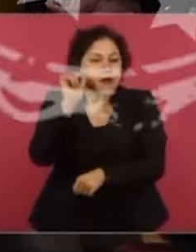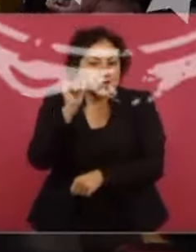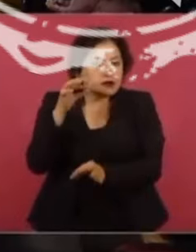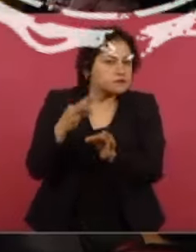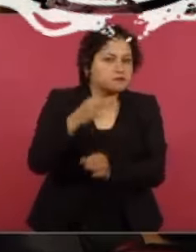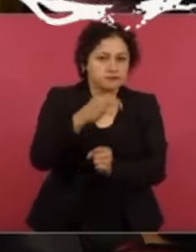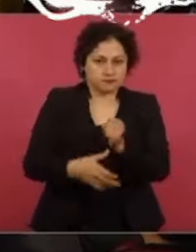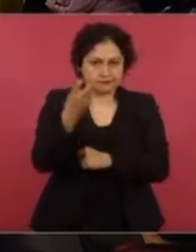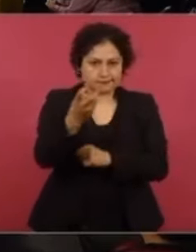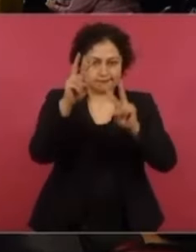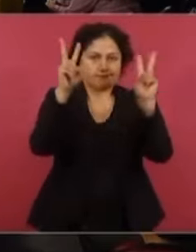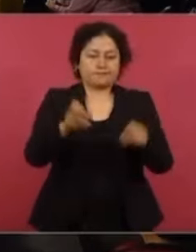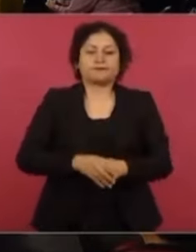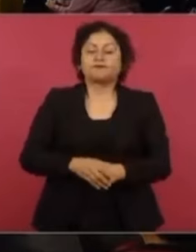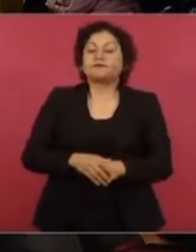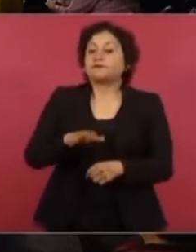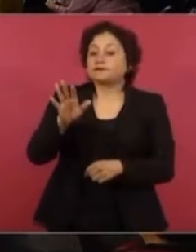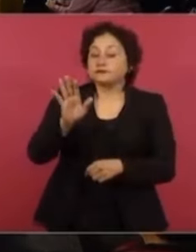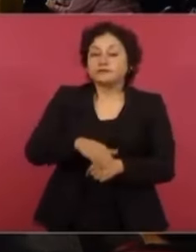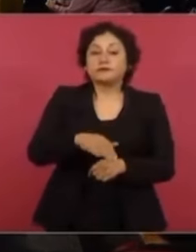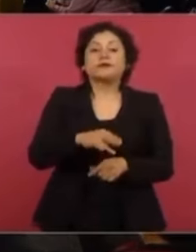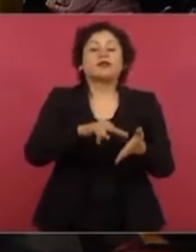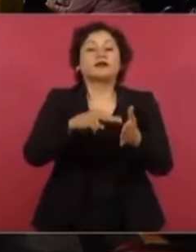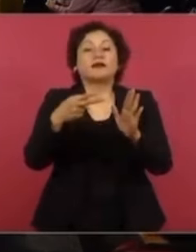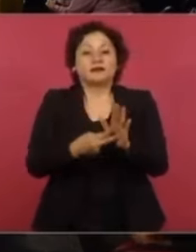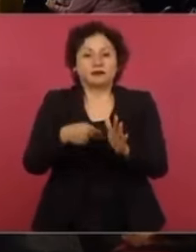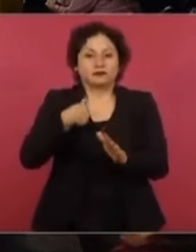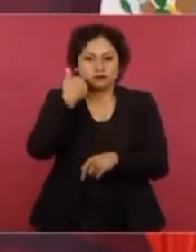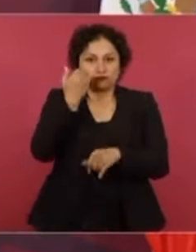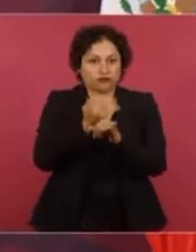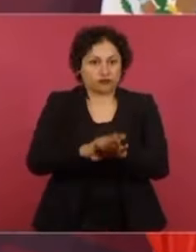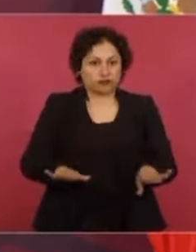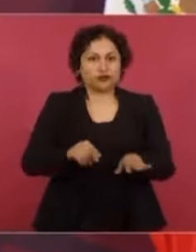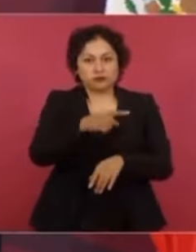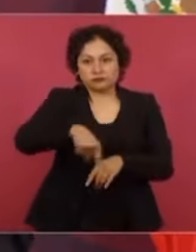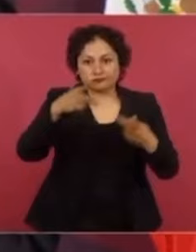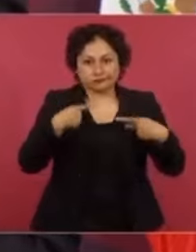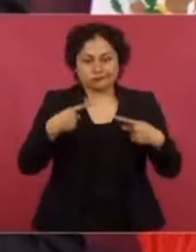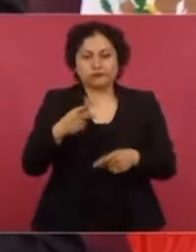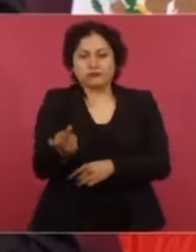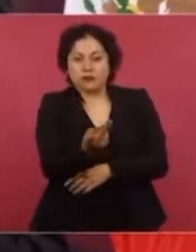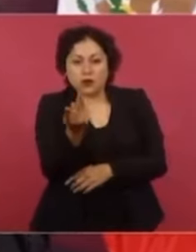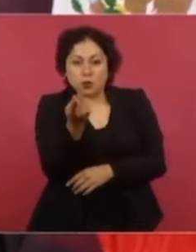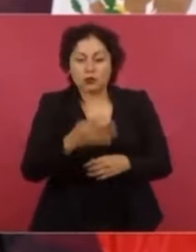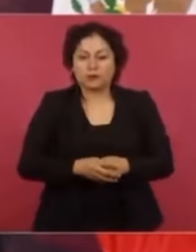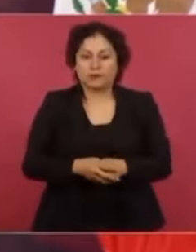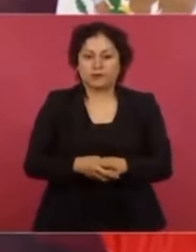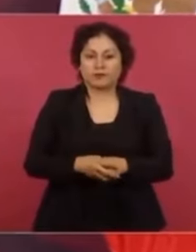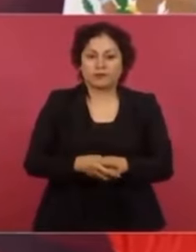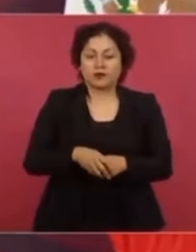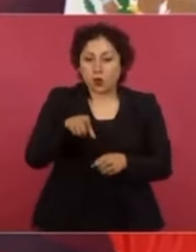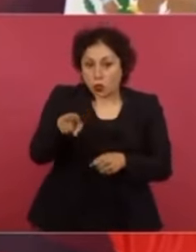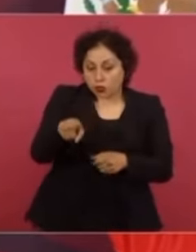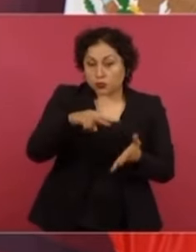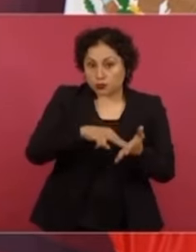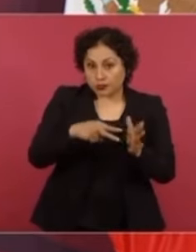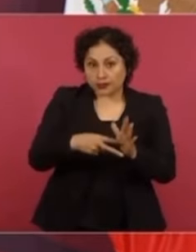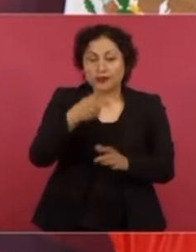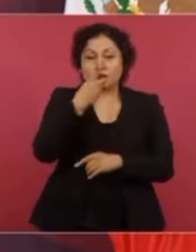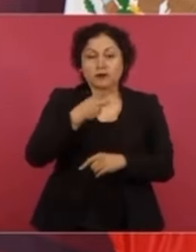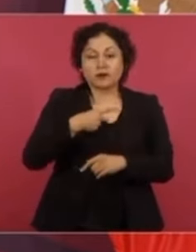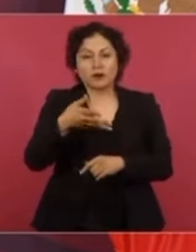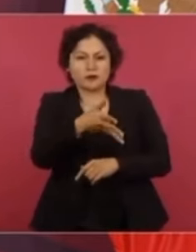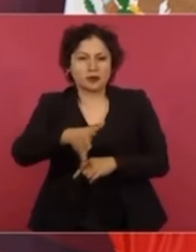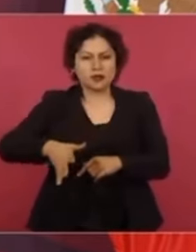Nada más para informarle a la gente, ¿cuándo estiman ustedes restablecer todo el